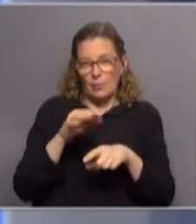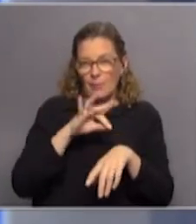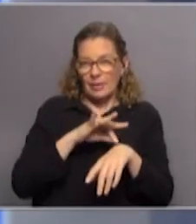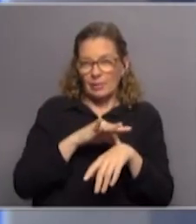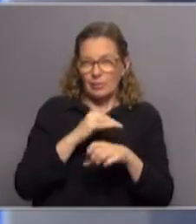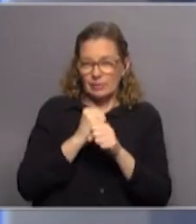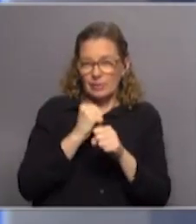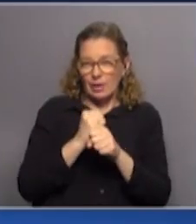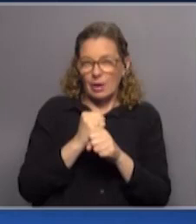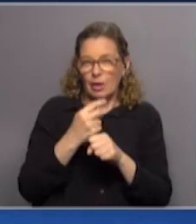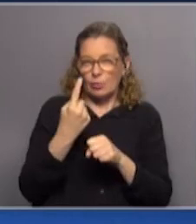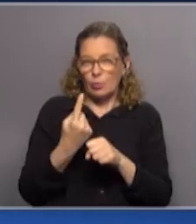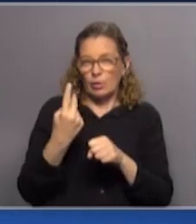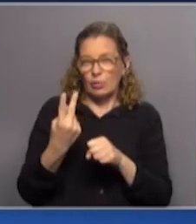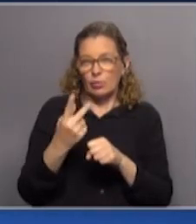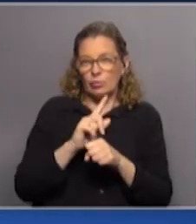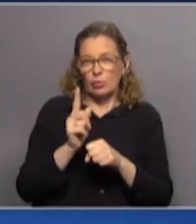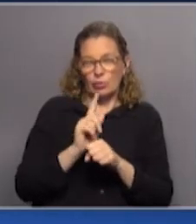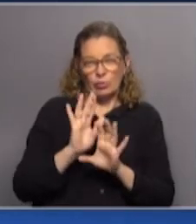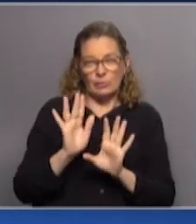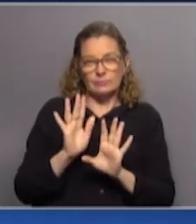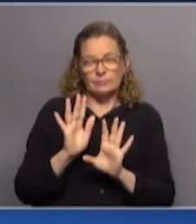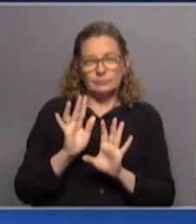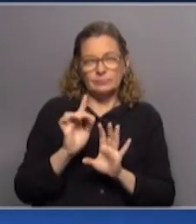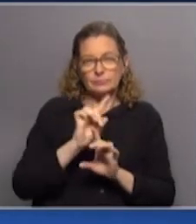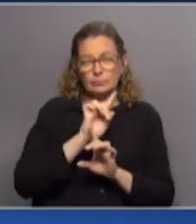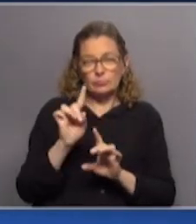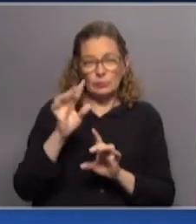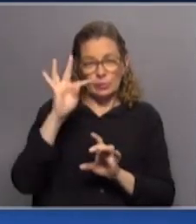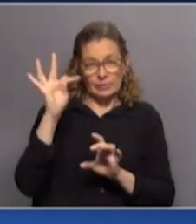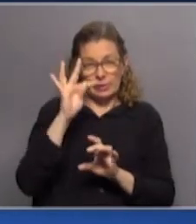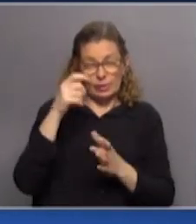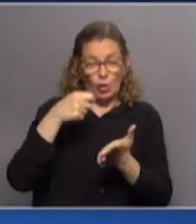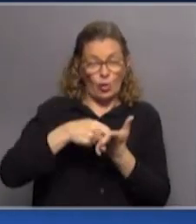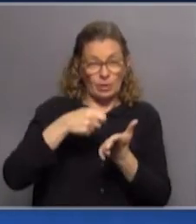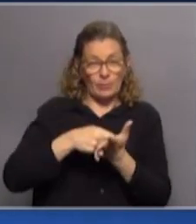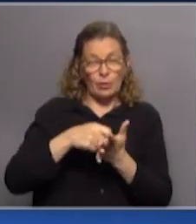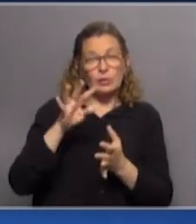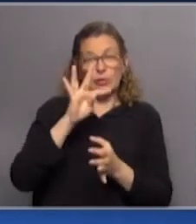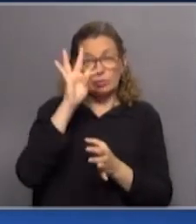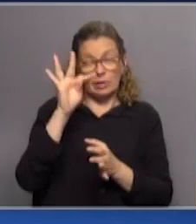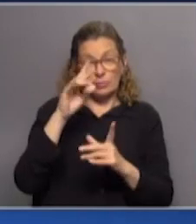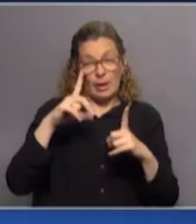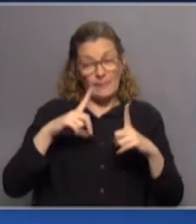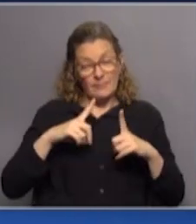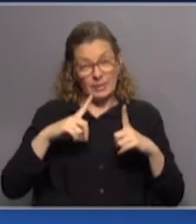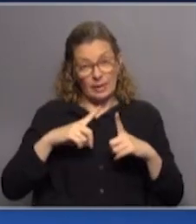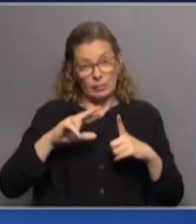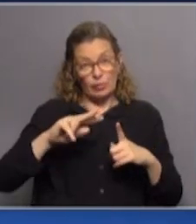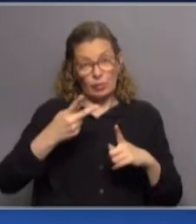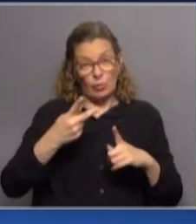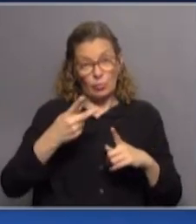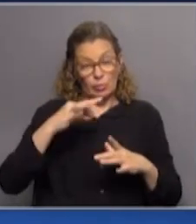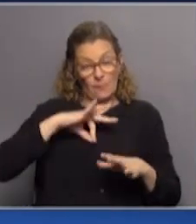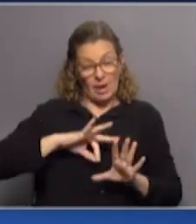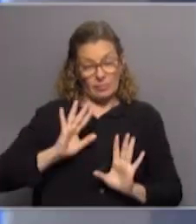que trabaja en más de una mutualista? No, no, no. Los no técnicos cobramos y los técnicos esperaron a la segunda fase